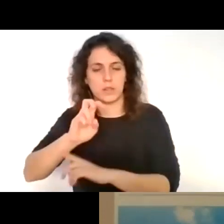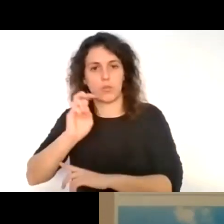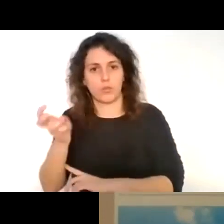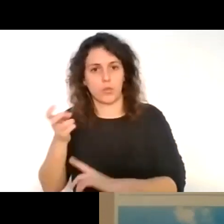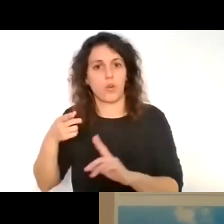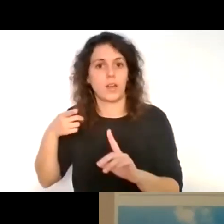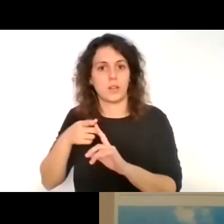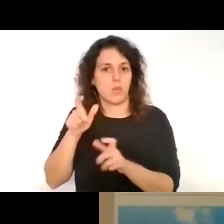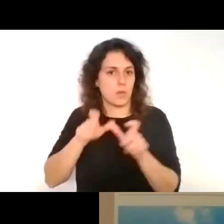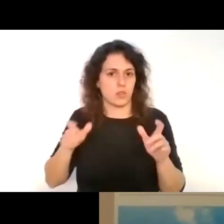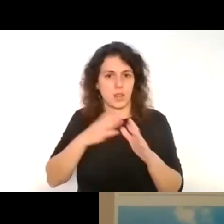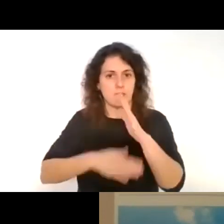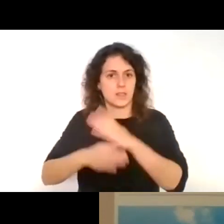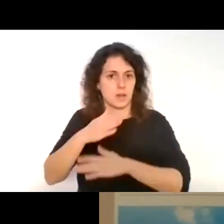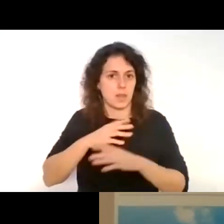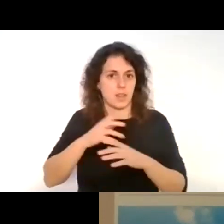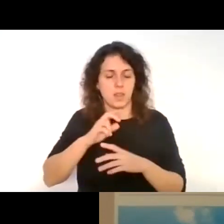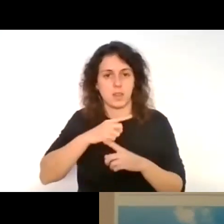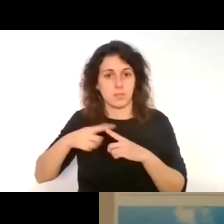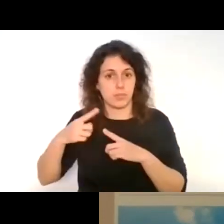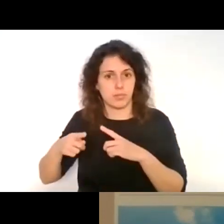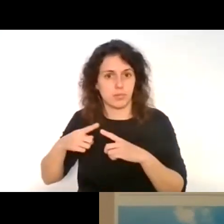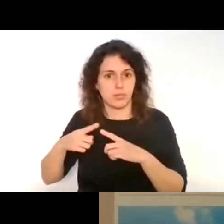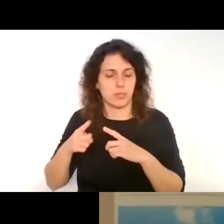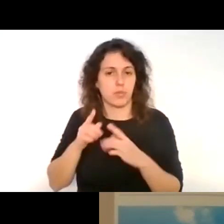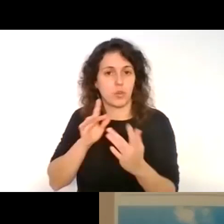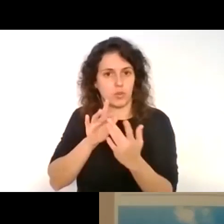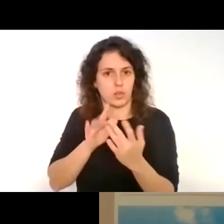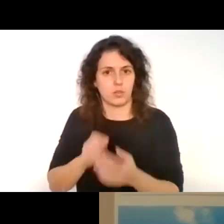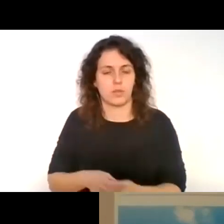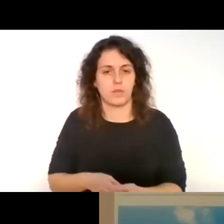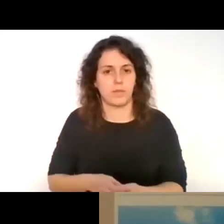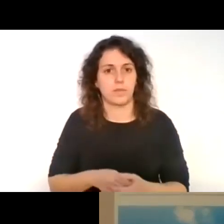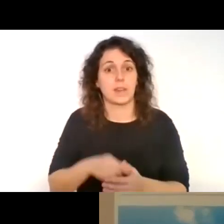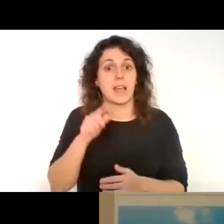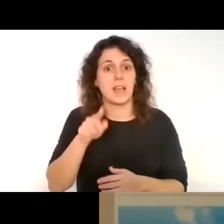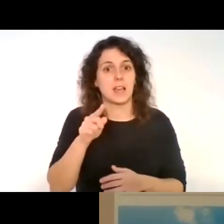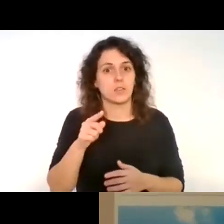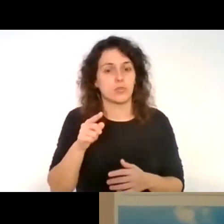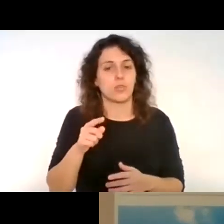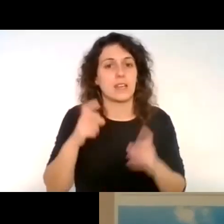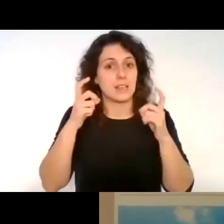personas con distintas discapacidades. Así que ese es un poco el impacto que buscamos crear.